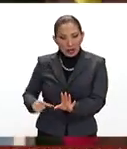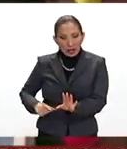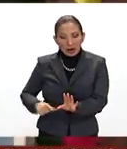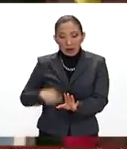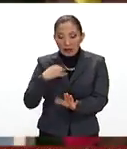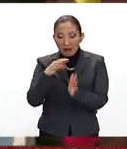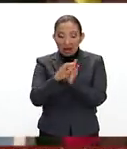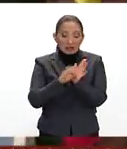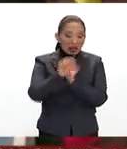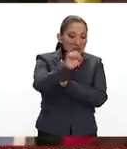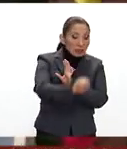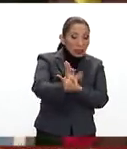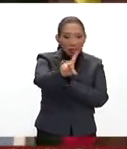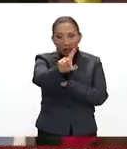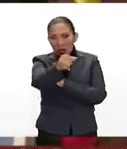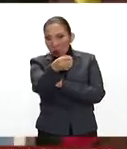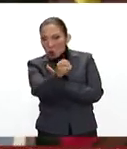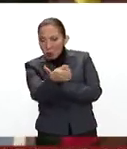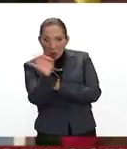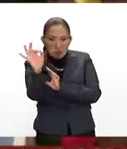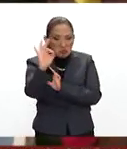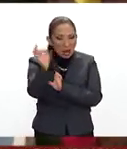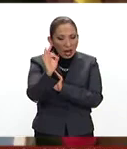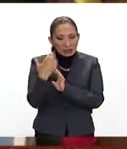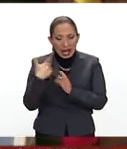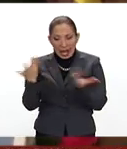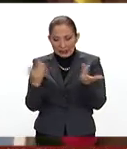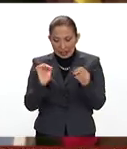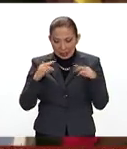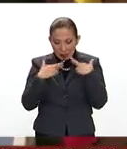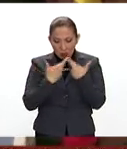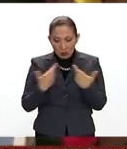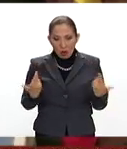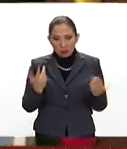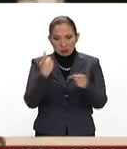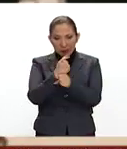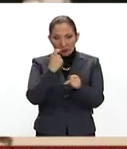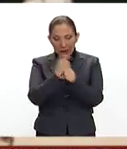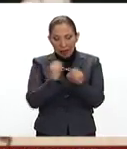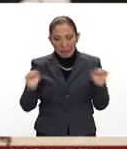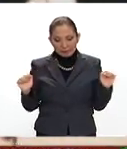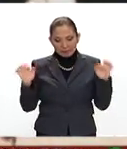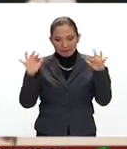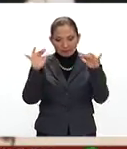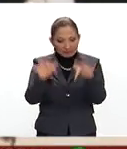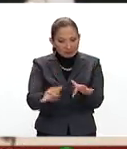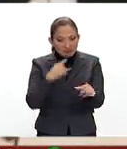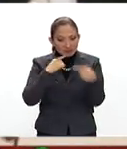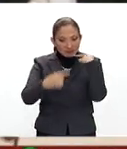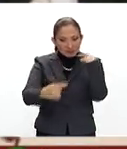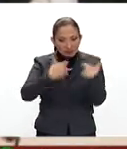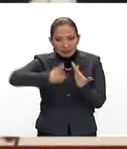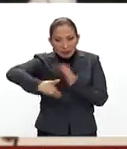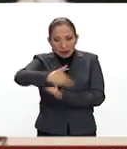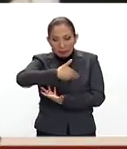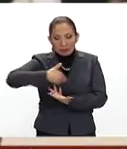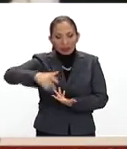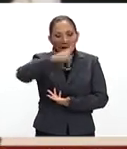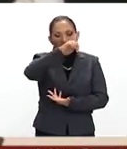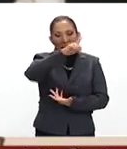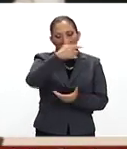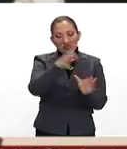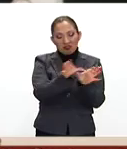fecha. El sábado 30 de octubre se iba a realizar la primera plenaria, la primera reunión entre las